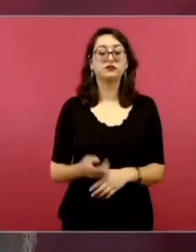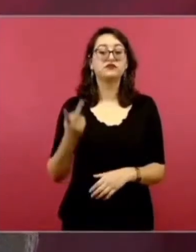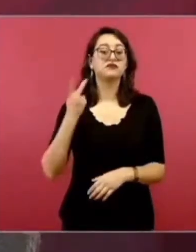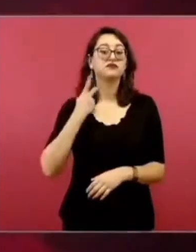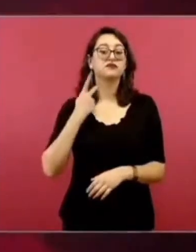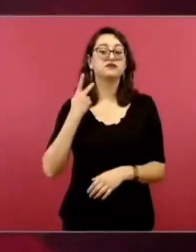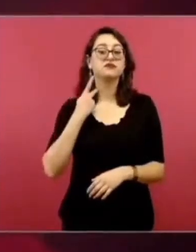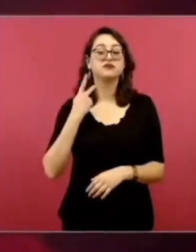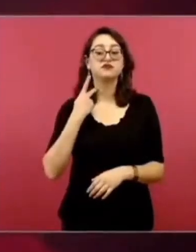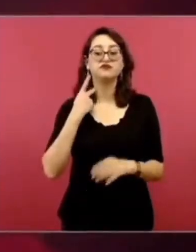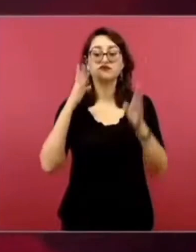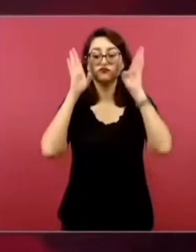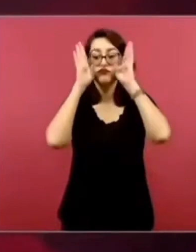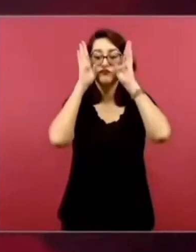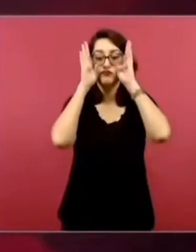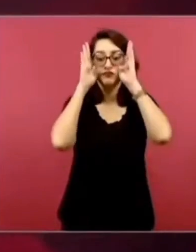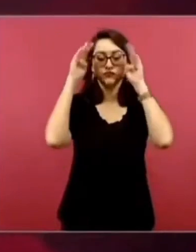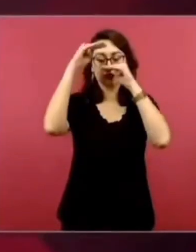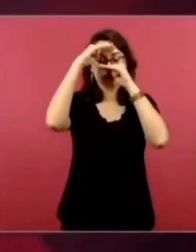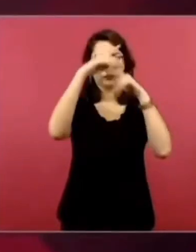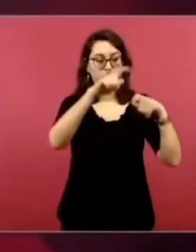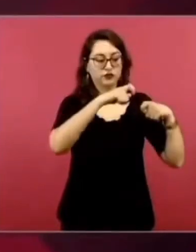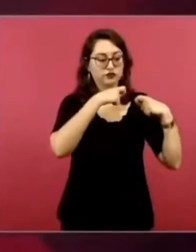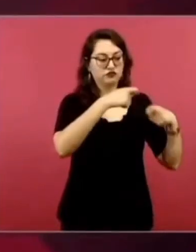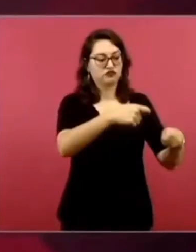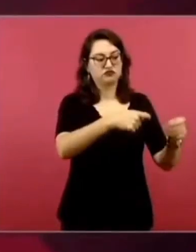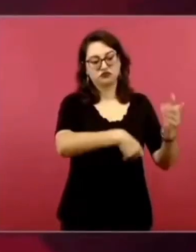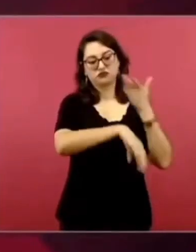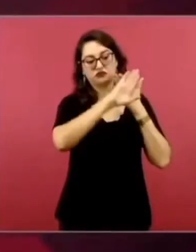y achichincles.